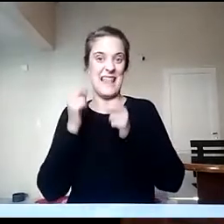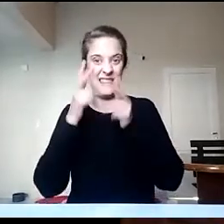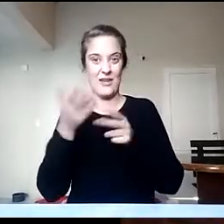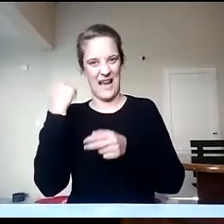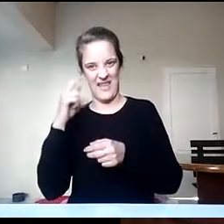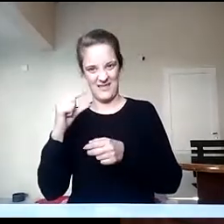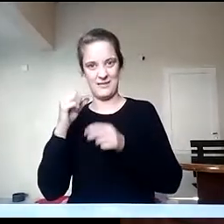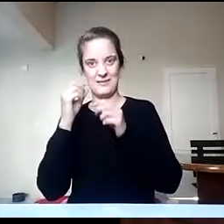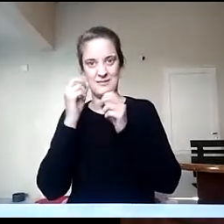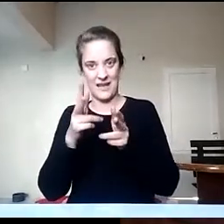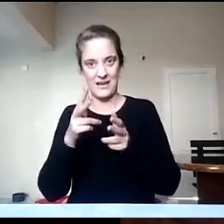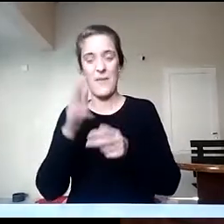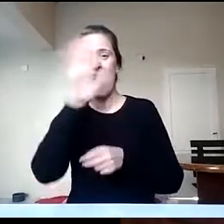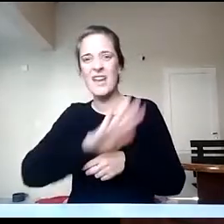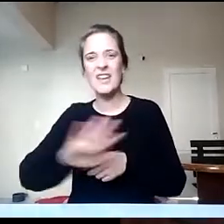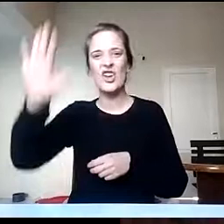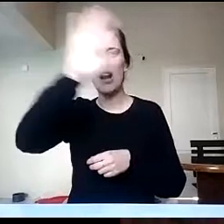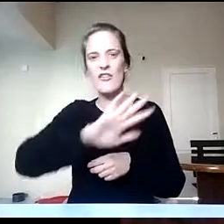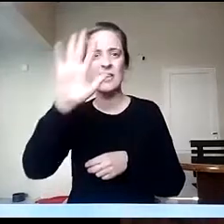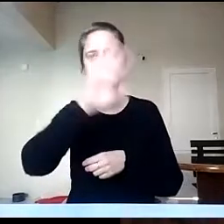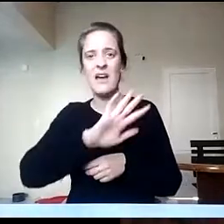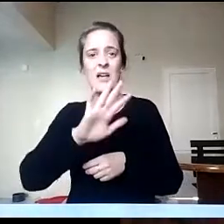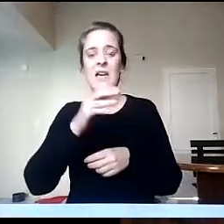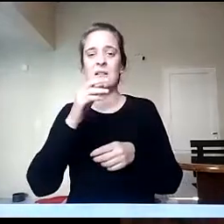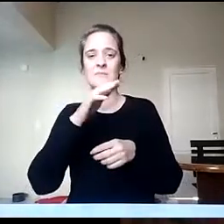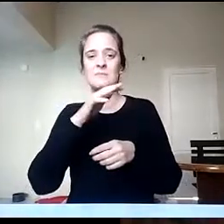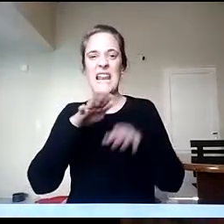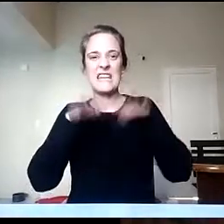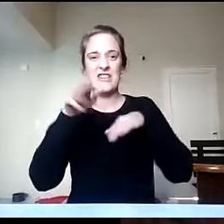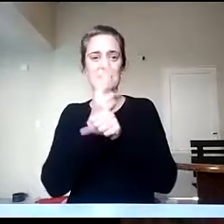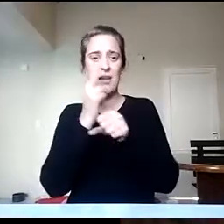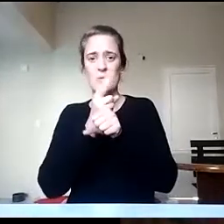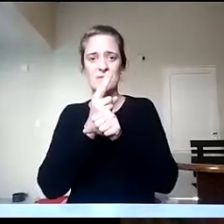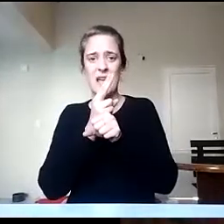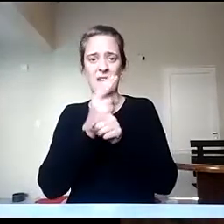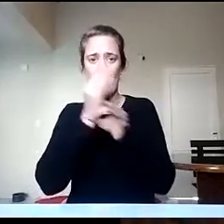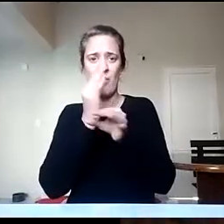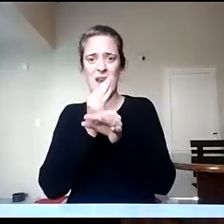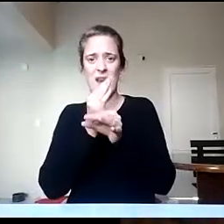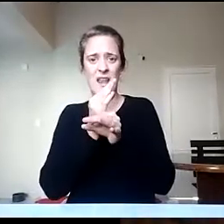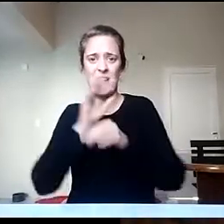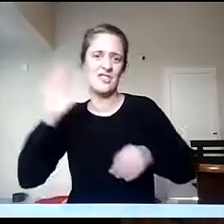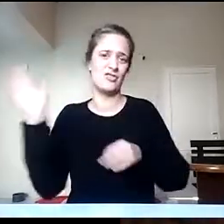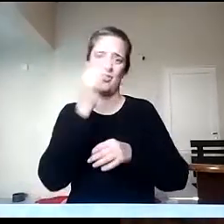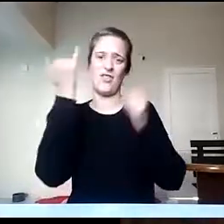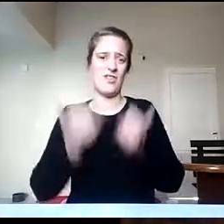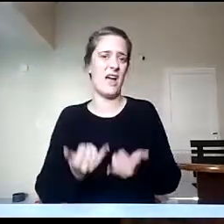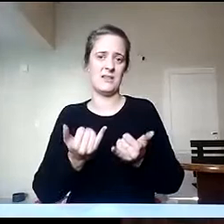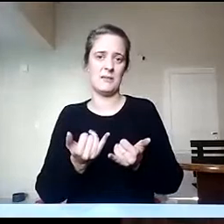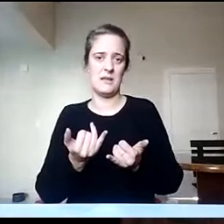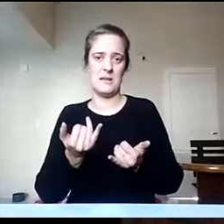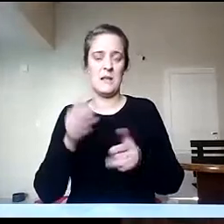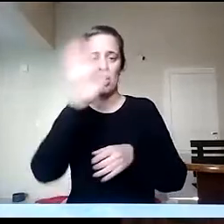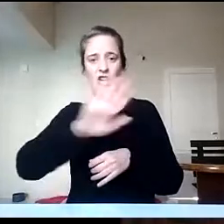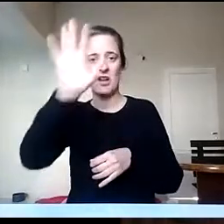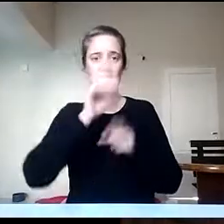geografía está presente en todos los bachilleres del nivel secundario, por lo tanto, un profesor de geografía siempre es muy requerido en diferentes escuelas